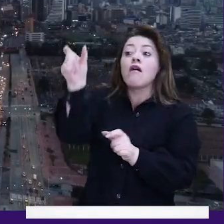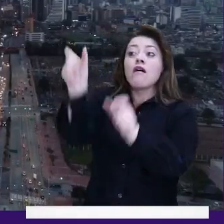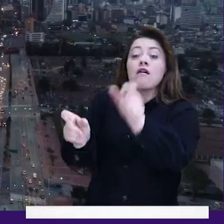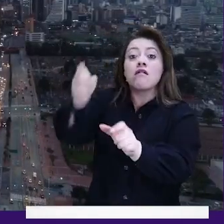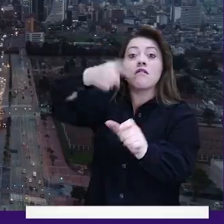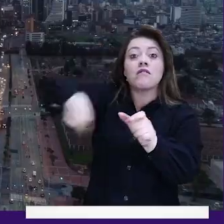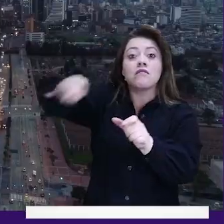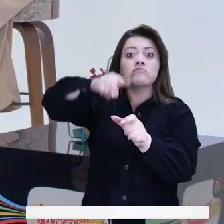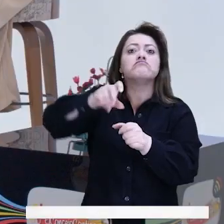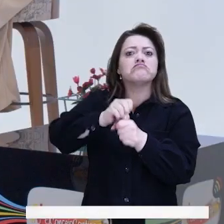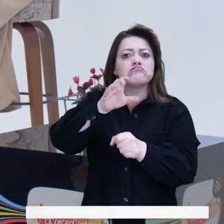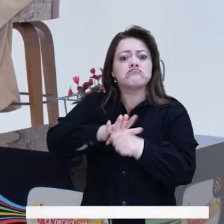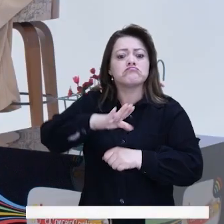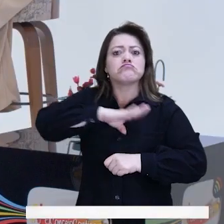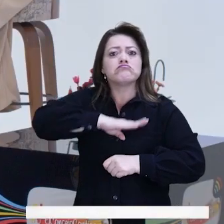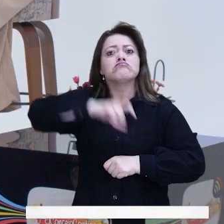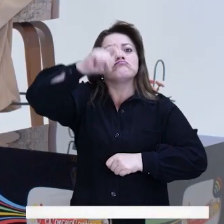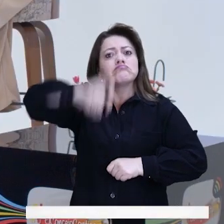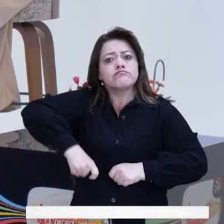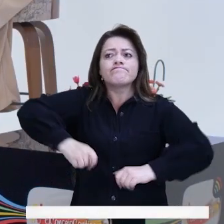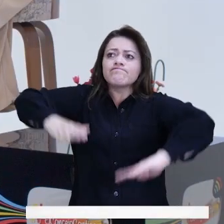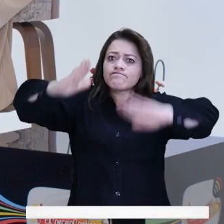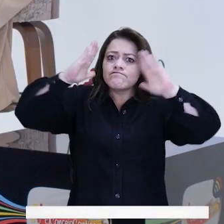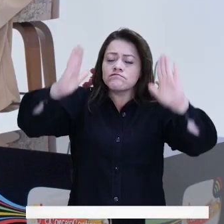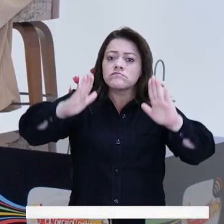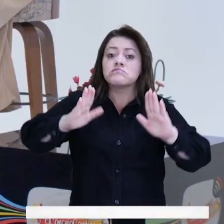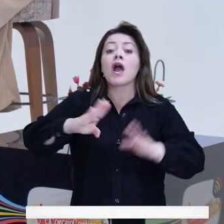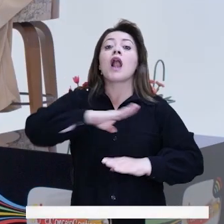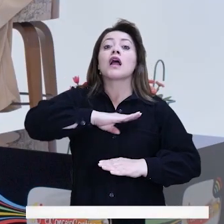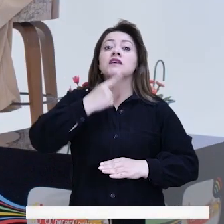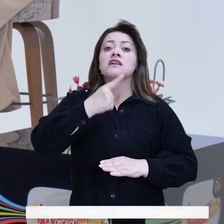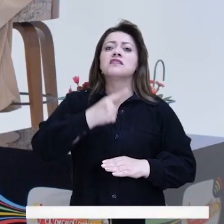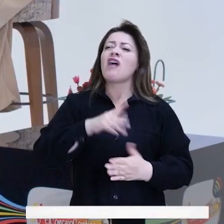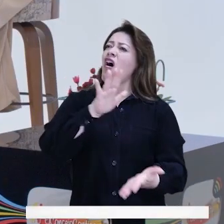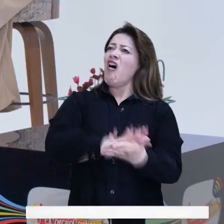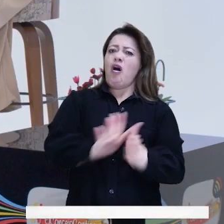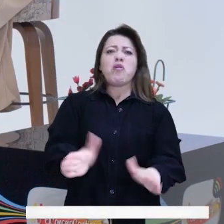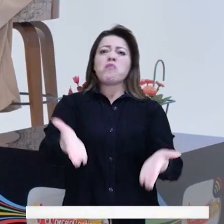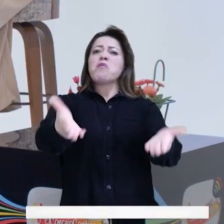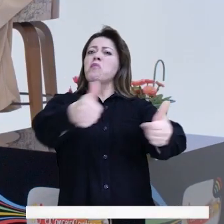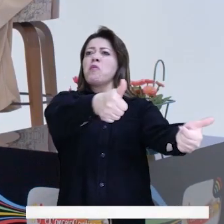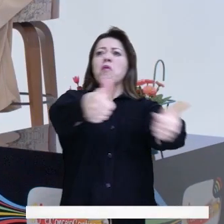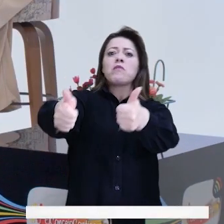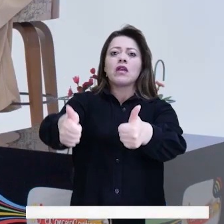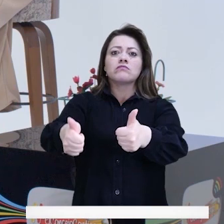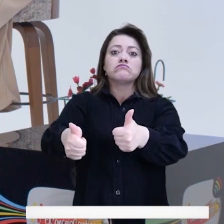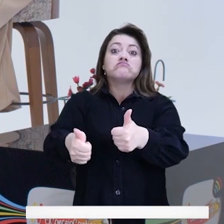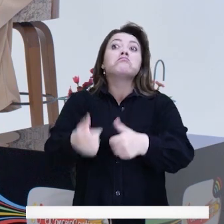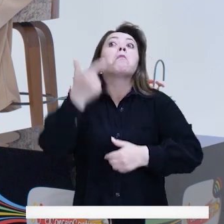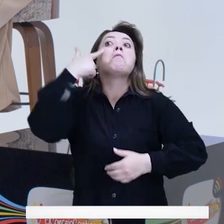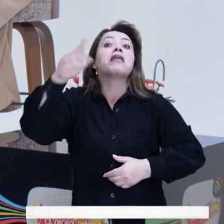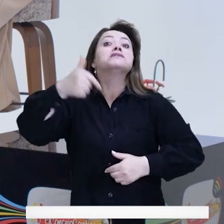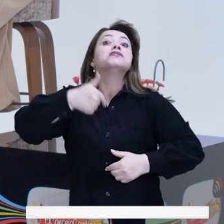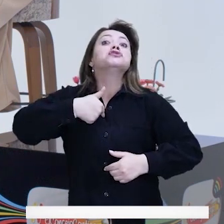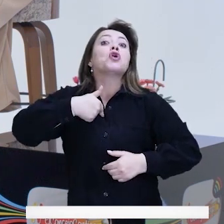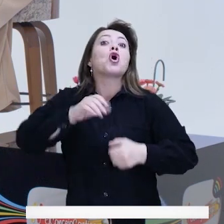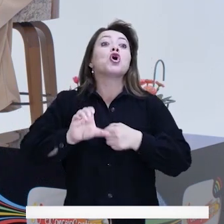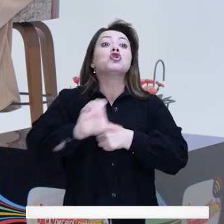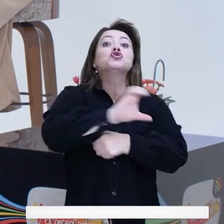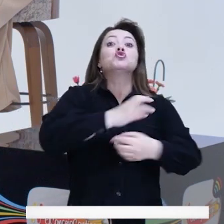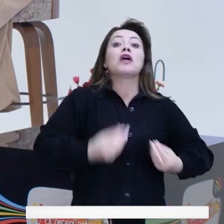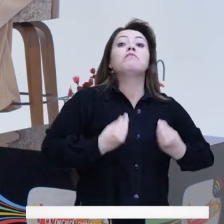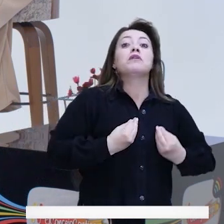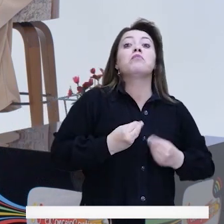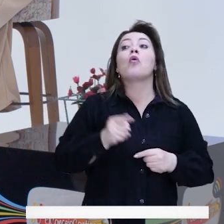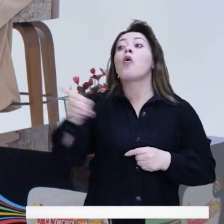reconocen que hay un problema, definitivamente lo van a resolver. Pero la alcaldesa dice que todo está mejorando. Ellos viven en una ciudad y yo